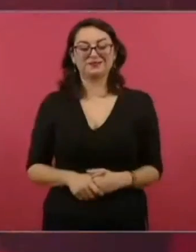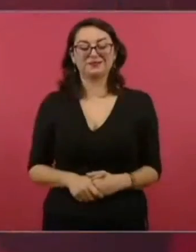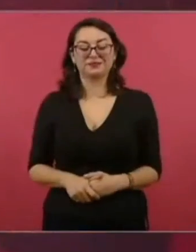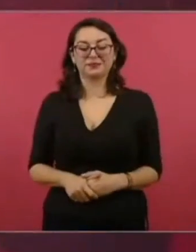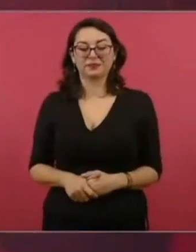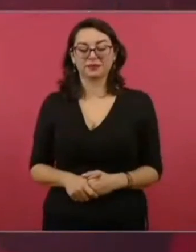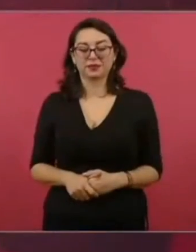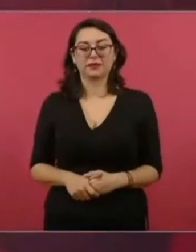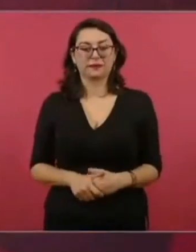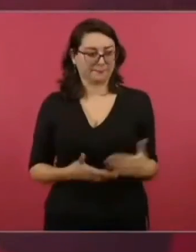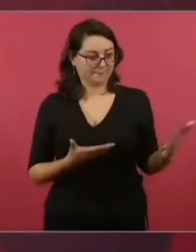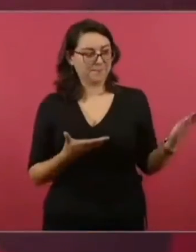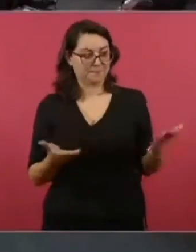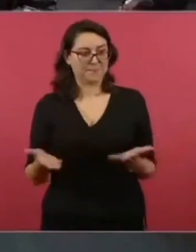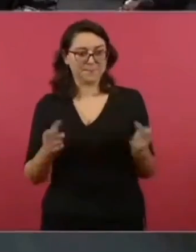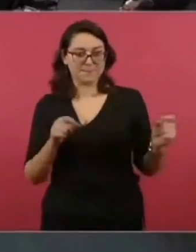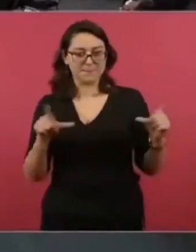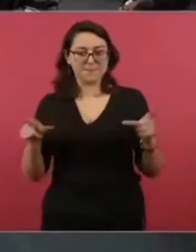La vamos a escuchar.